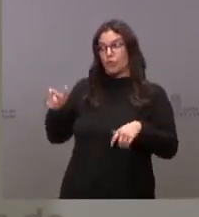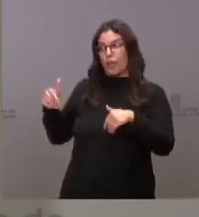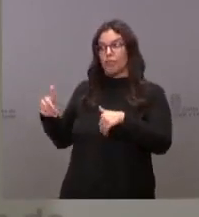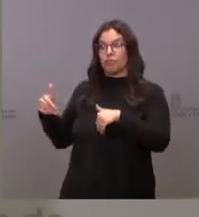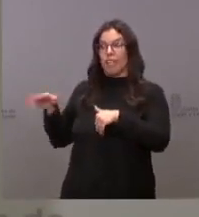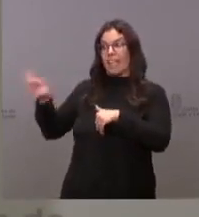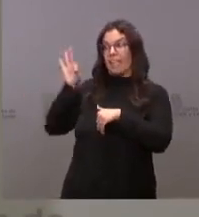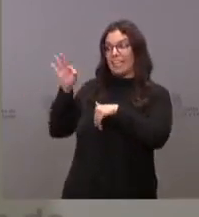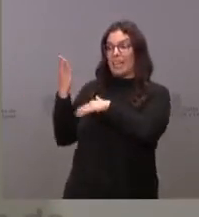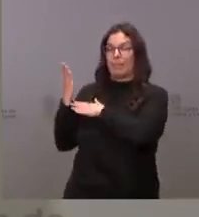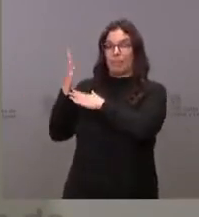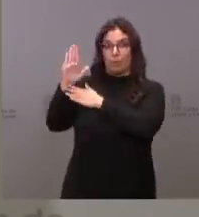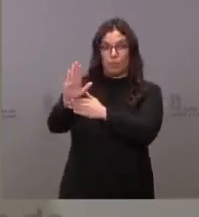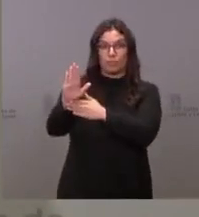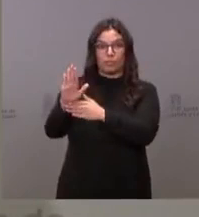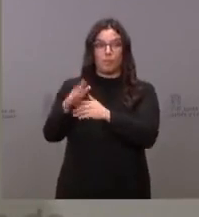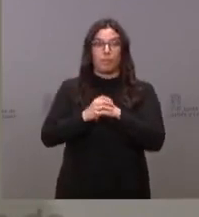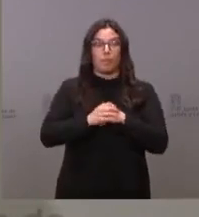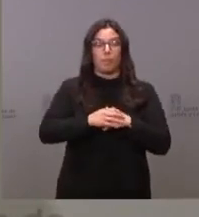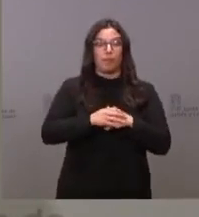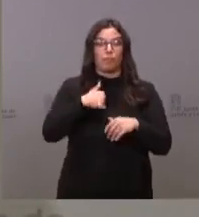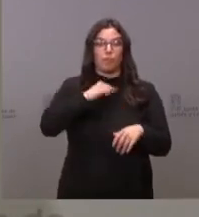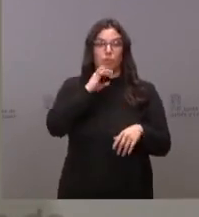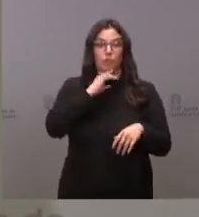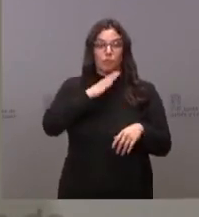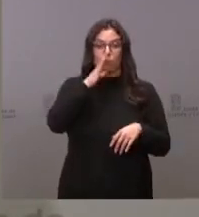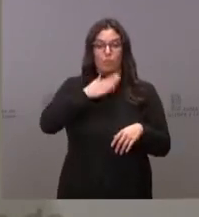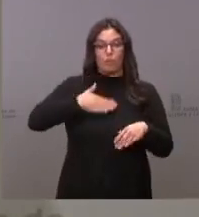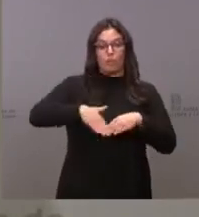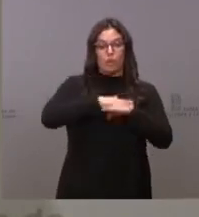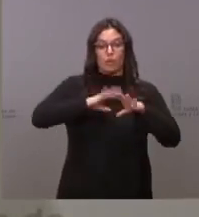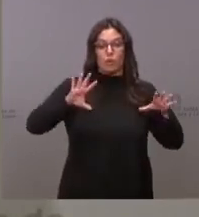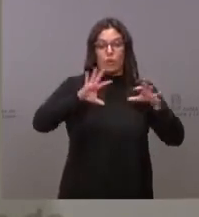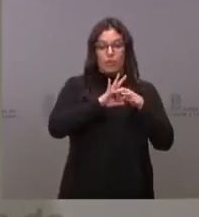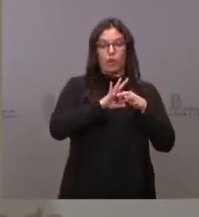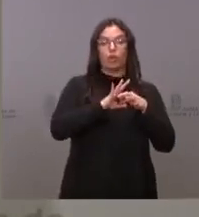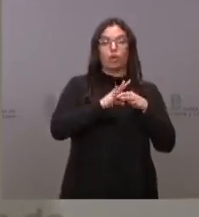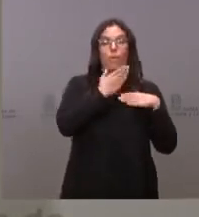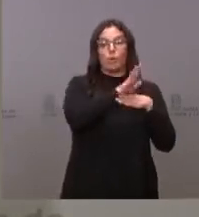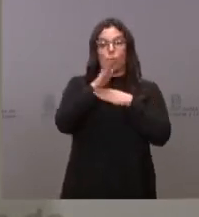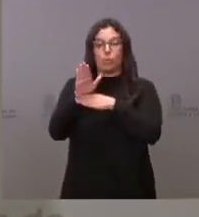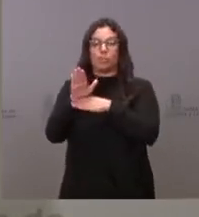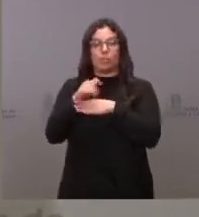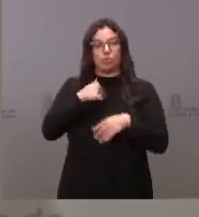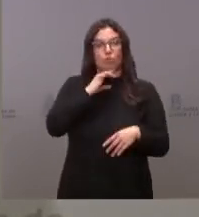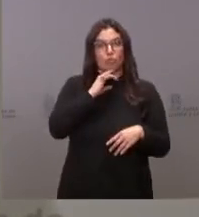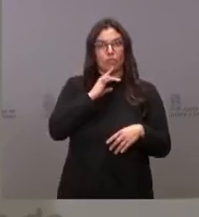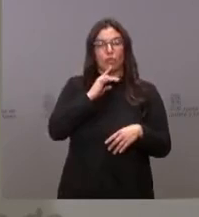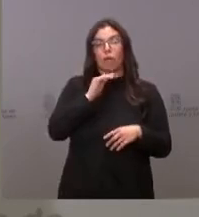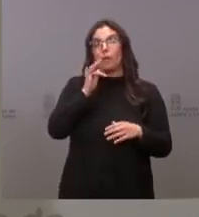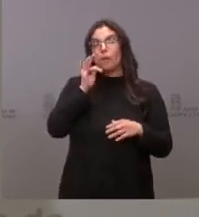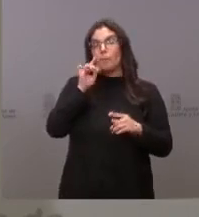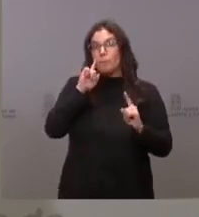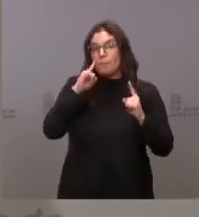estoy muy satisfecha de las propuestas que se hicieron por parte del Gobierno de coalición. Por primera vez va a haber juristas